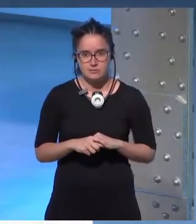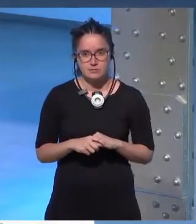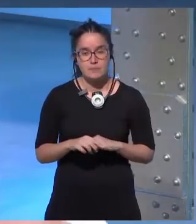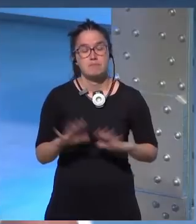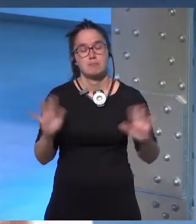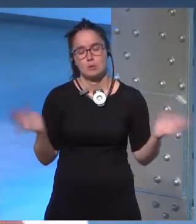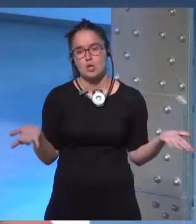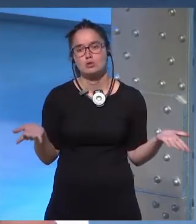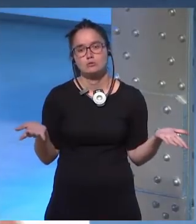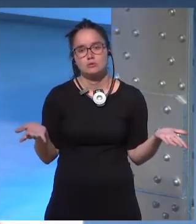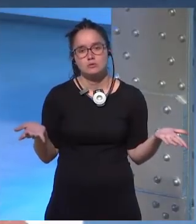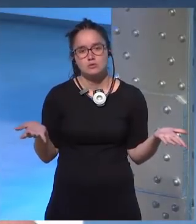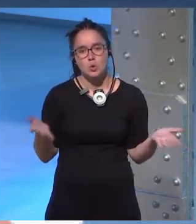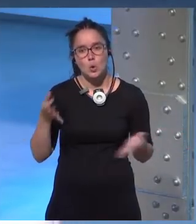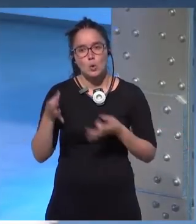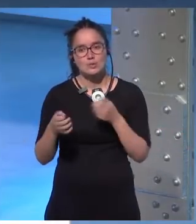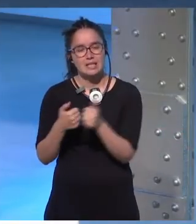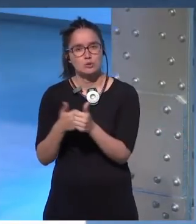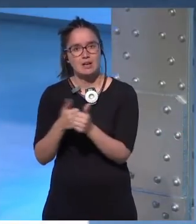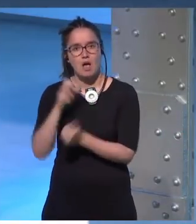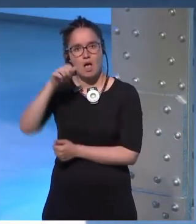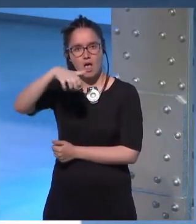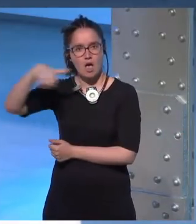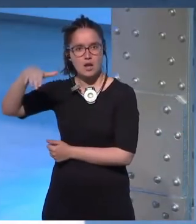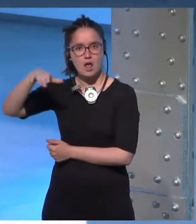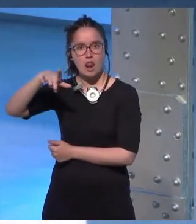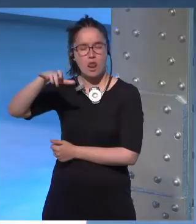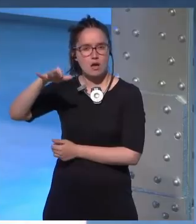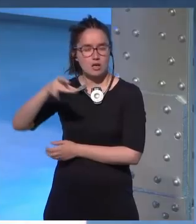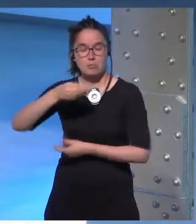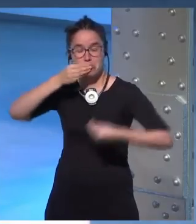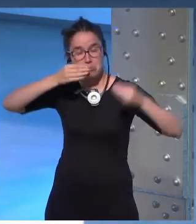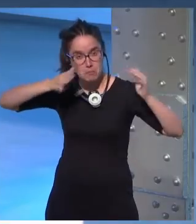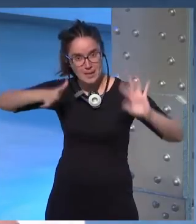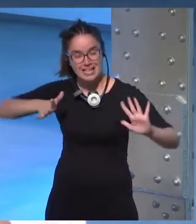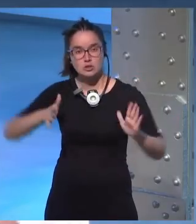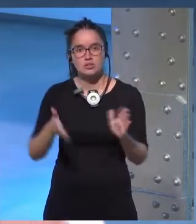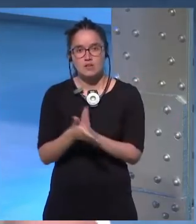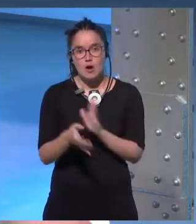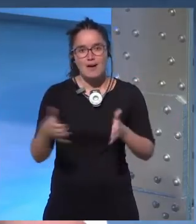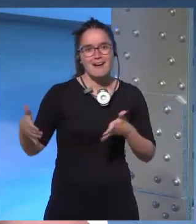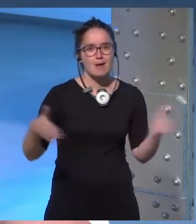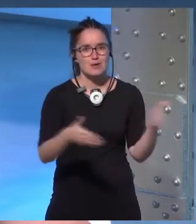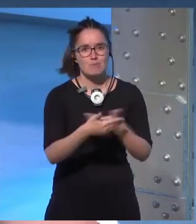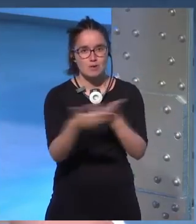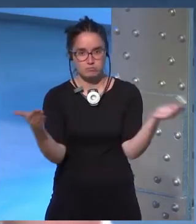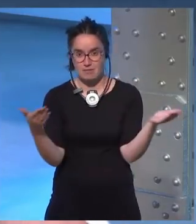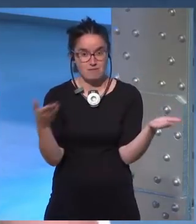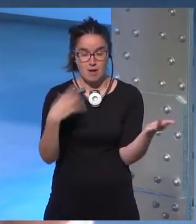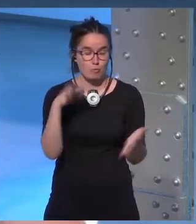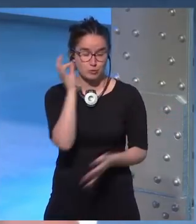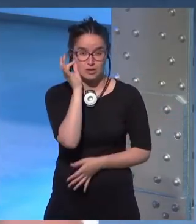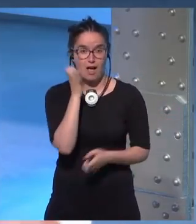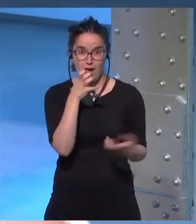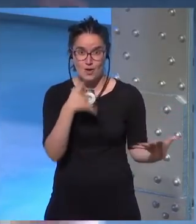en fin justicia auxiliar de Anne Lecky funcionó muy bien y eso nos ha abierto el camino a muchas que venimos detrás